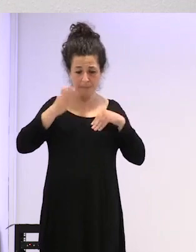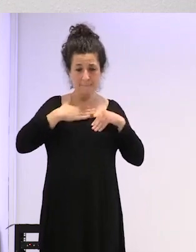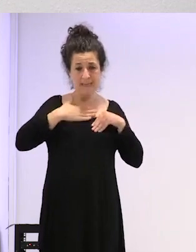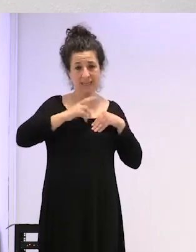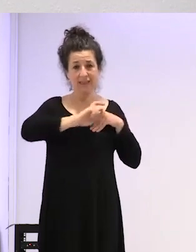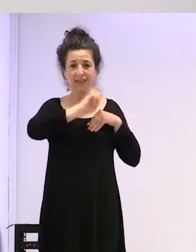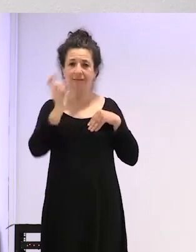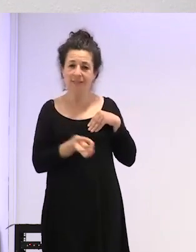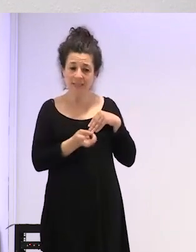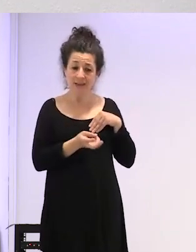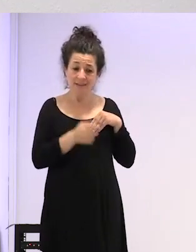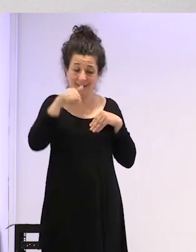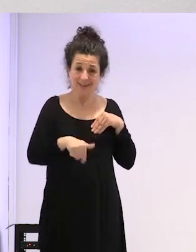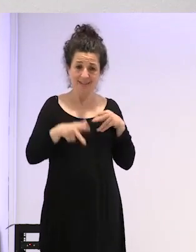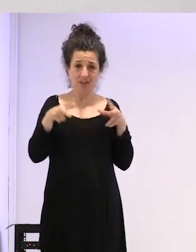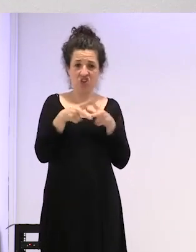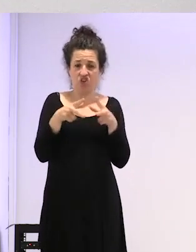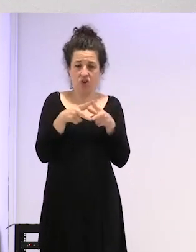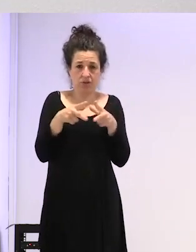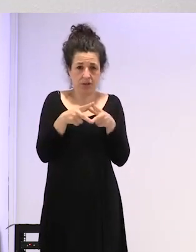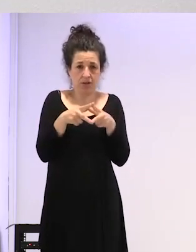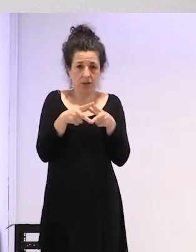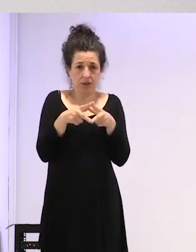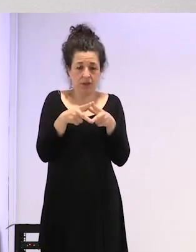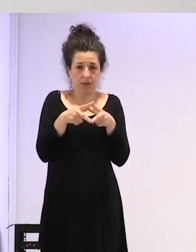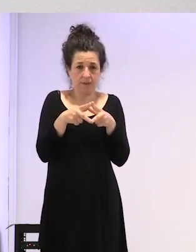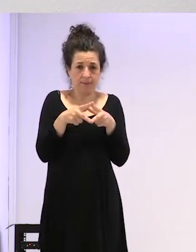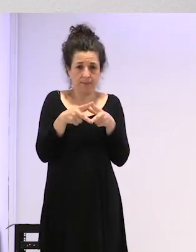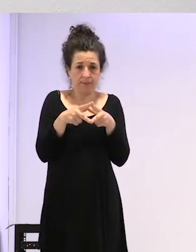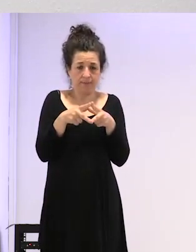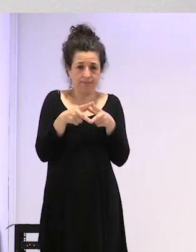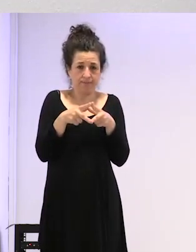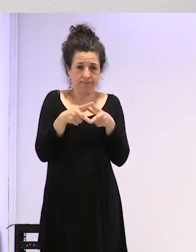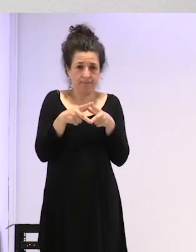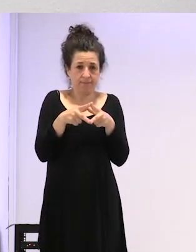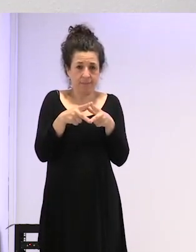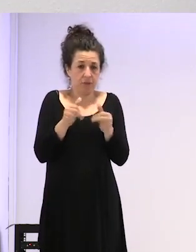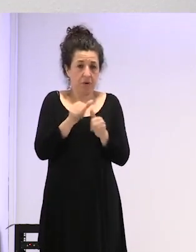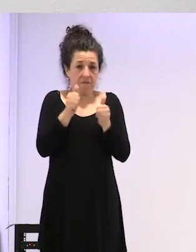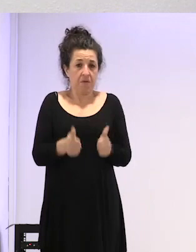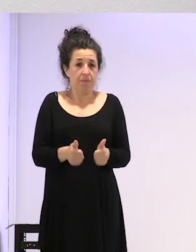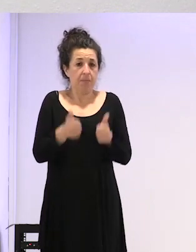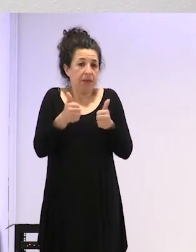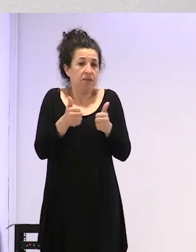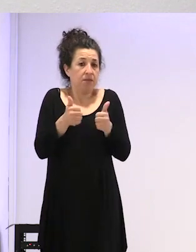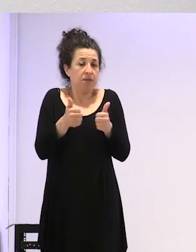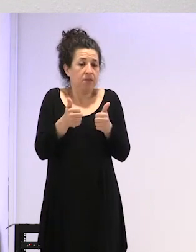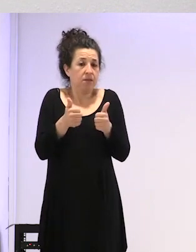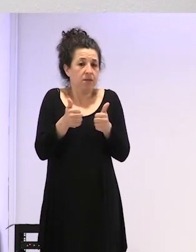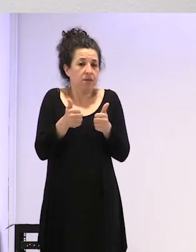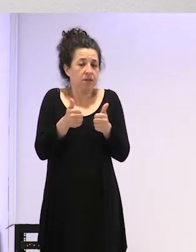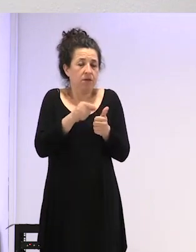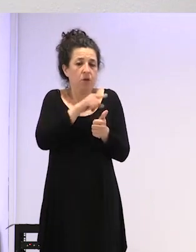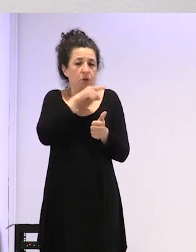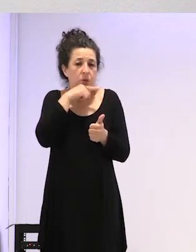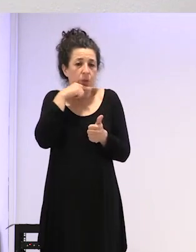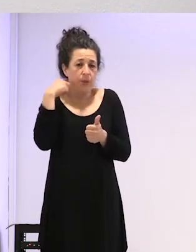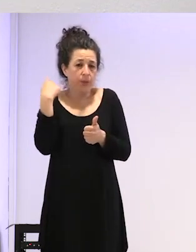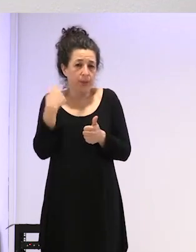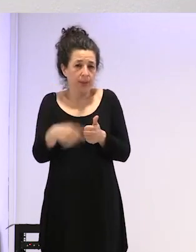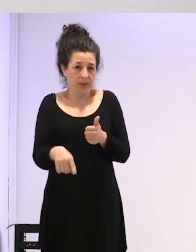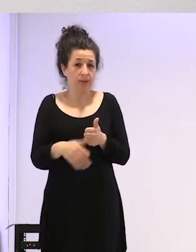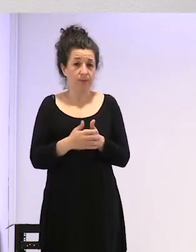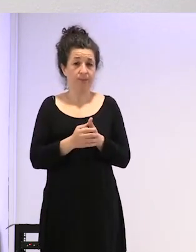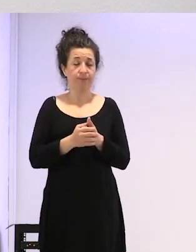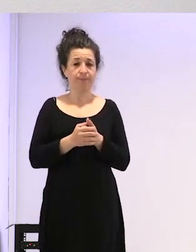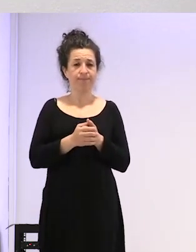en esta sociedad en otra sociedad no sería una diversidad sería una manera más de estar hace mucho daño y a